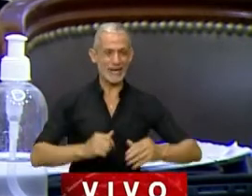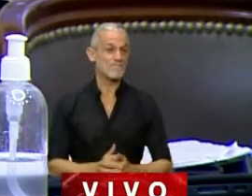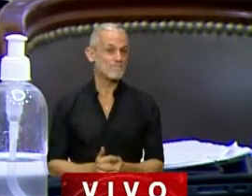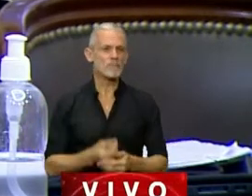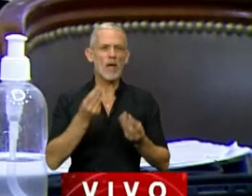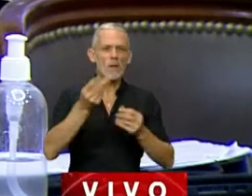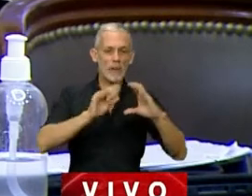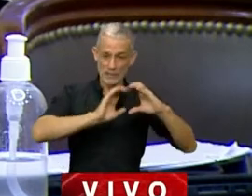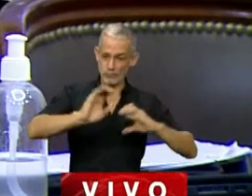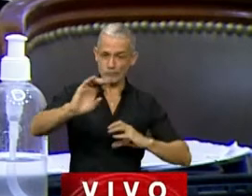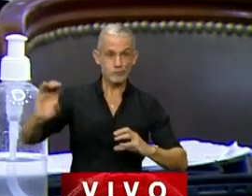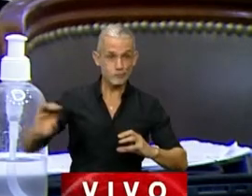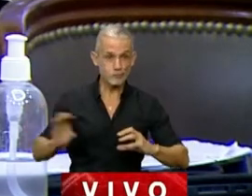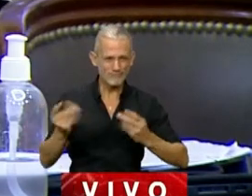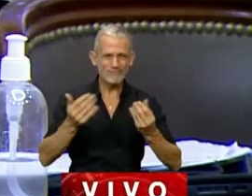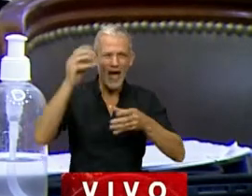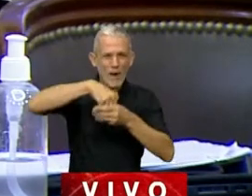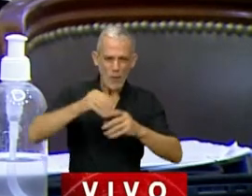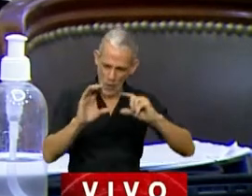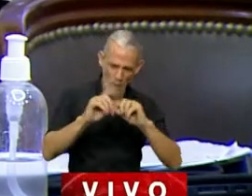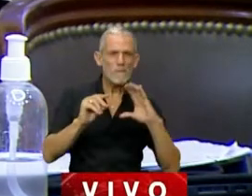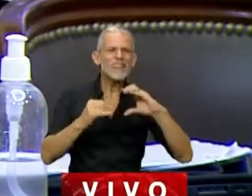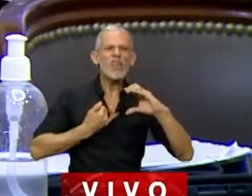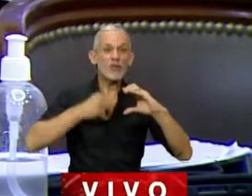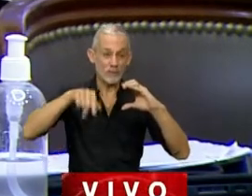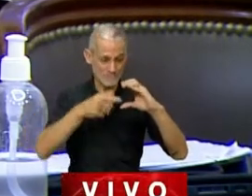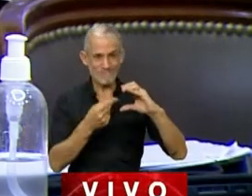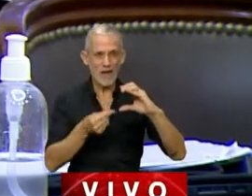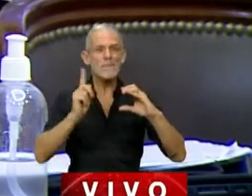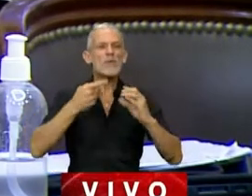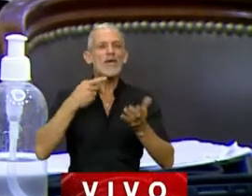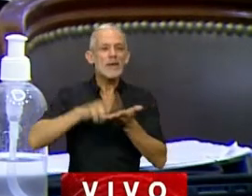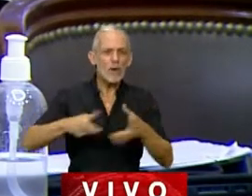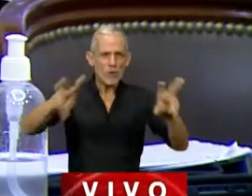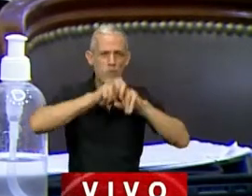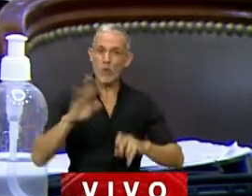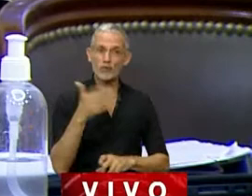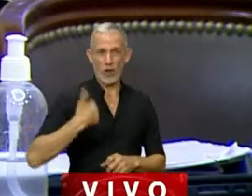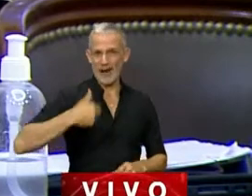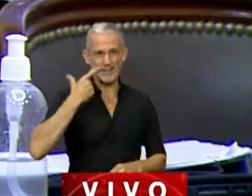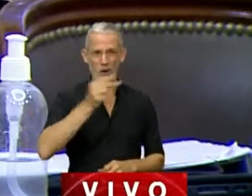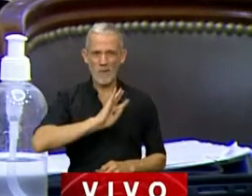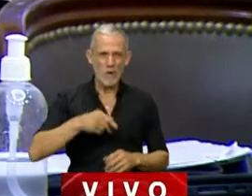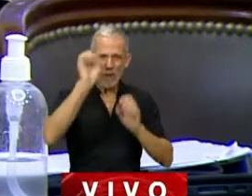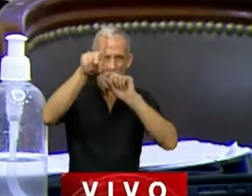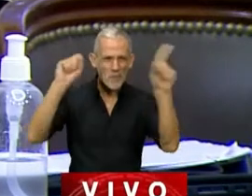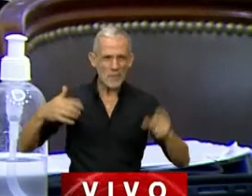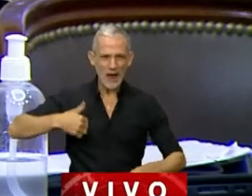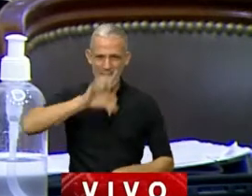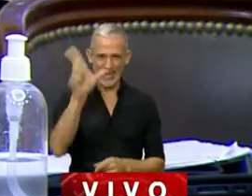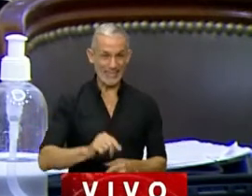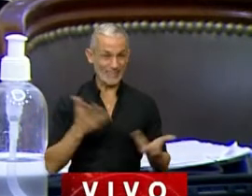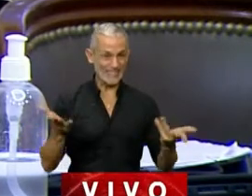Los recursos que se componen en todos estos fondos salen del impuesto que pagamos todos los argentinos y argentinas en cada lugar de este país.